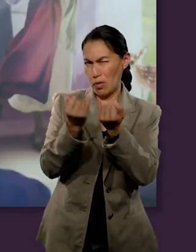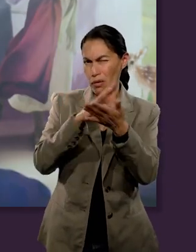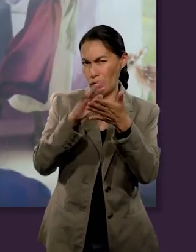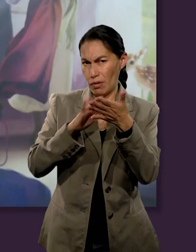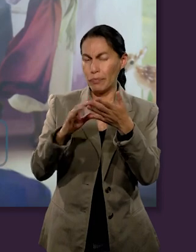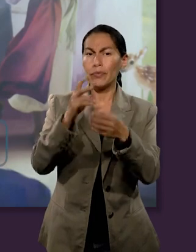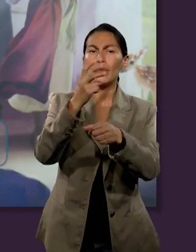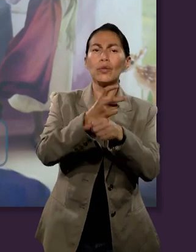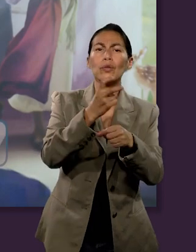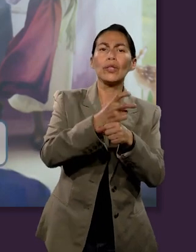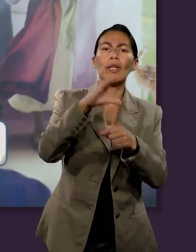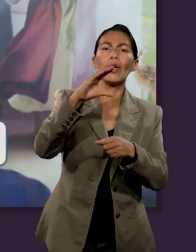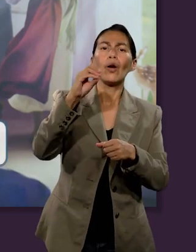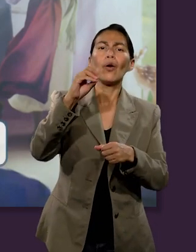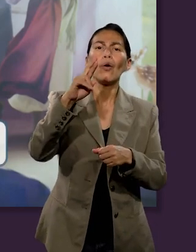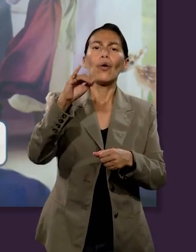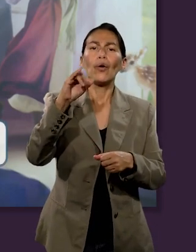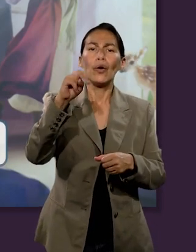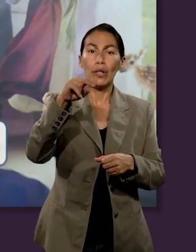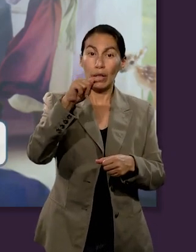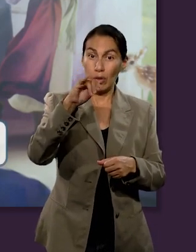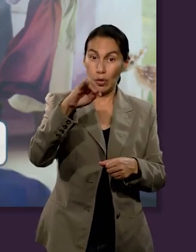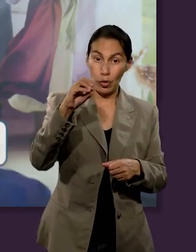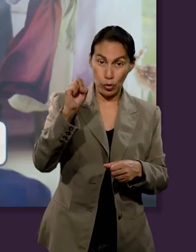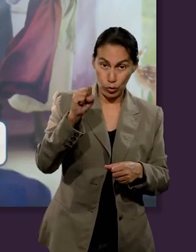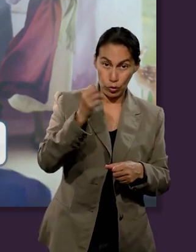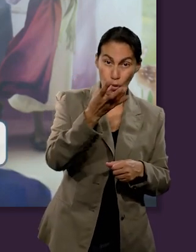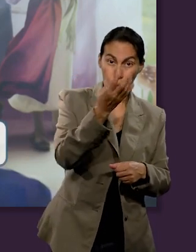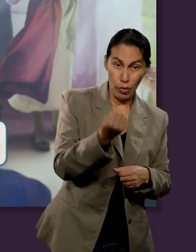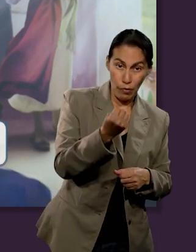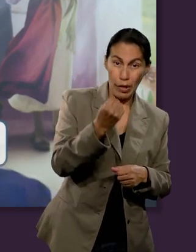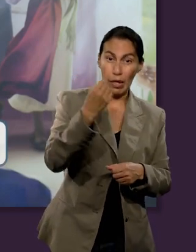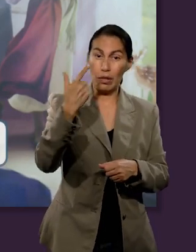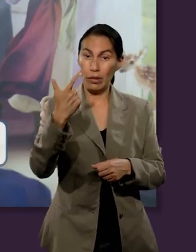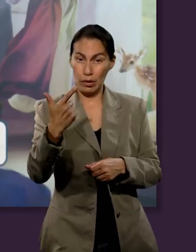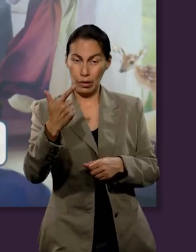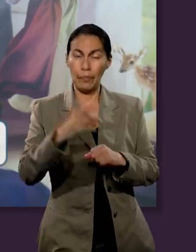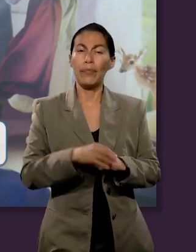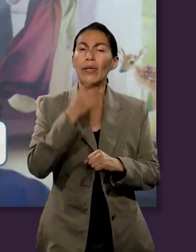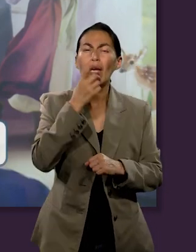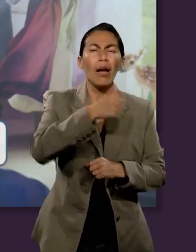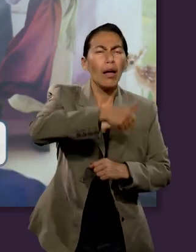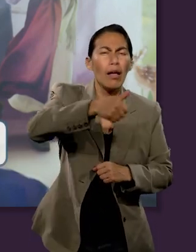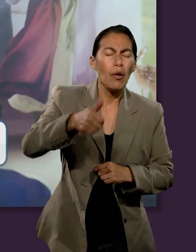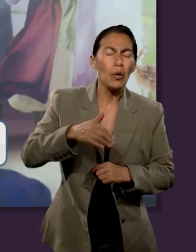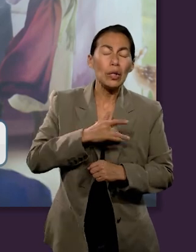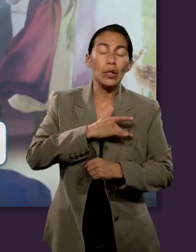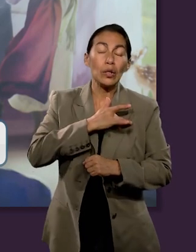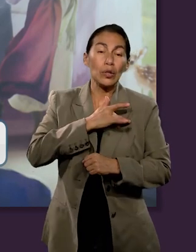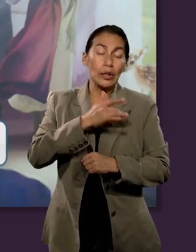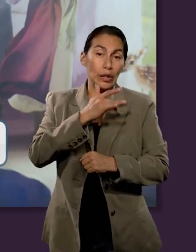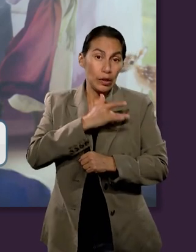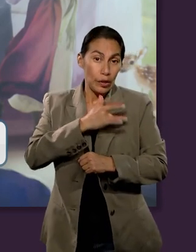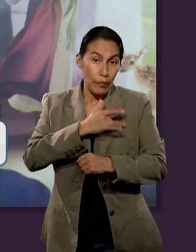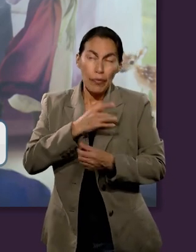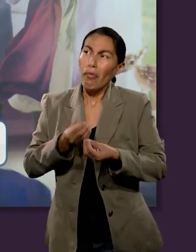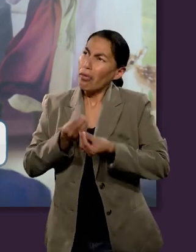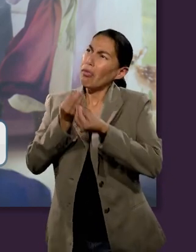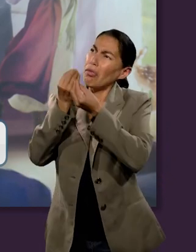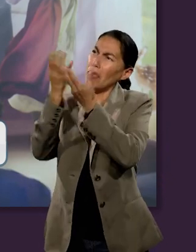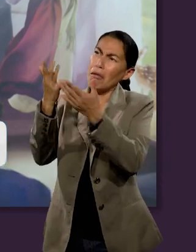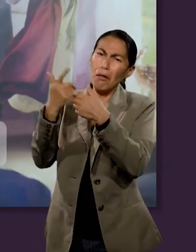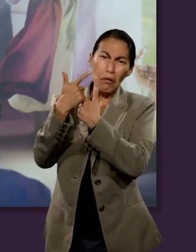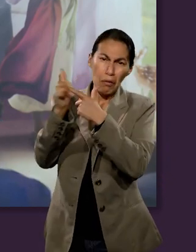Corintios, capítulo 9, versículo 7, nos dice Cada uno dé como propuso en su corazón, no con